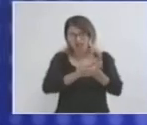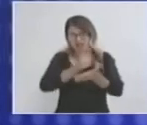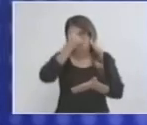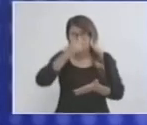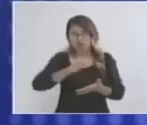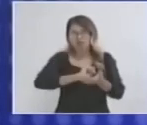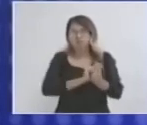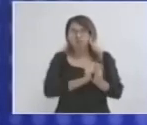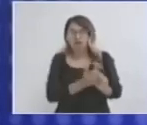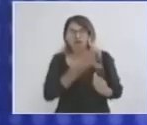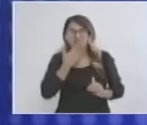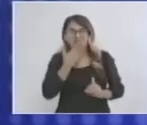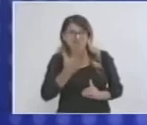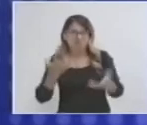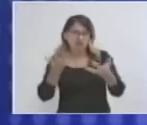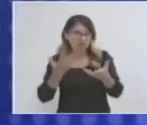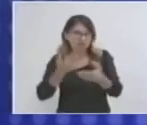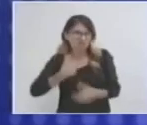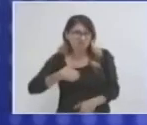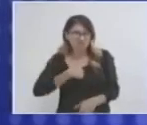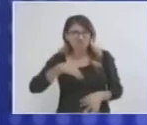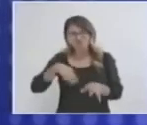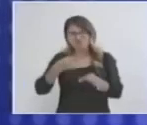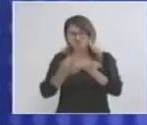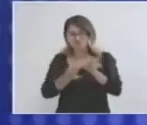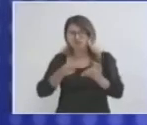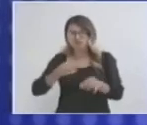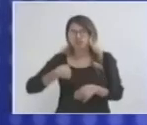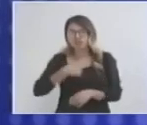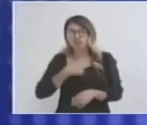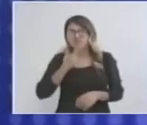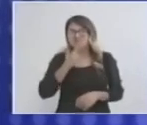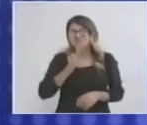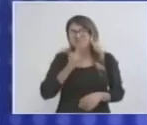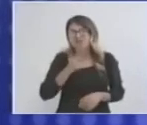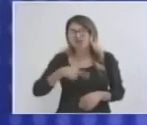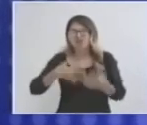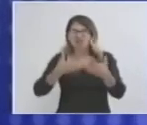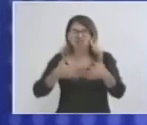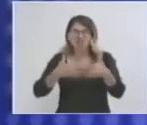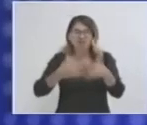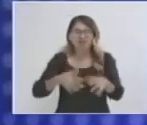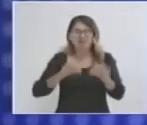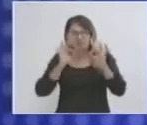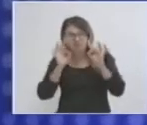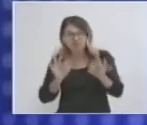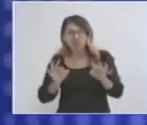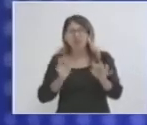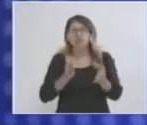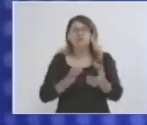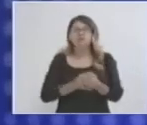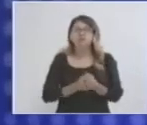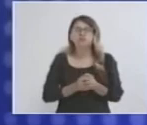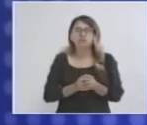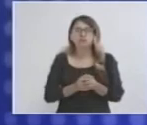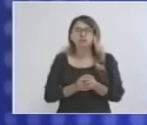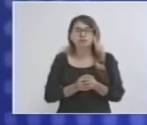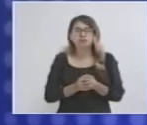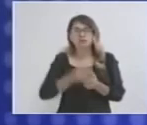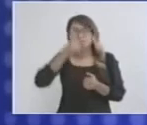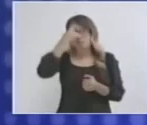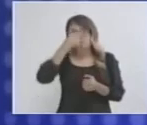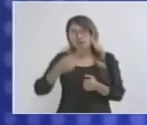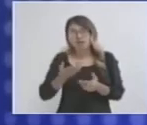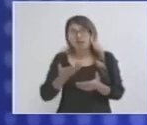ley se implemente, como nosotros quisiéramos, seguir buscando la mejora regulatoria, seguir buscando que haya eficiencias en cuestión de la